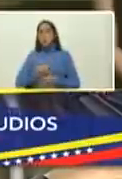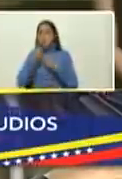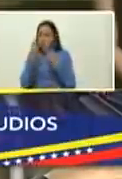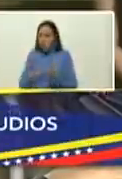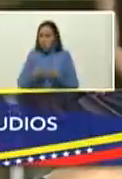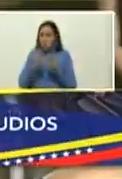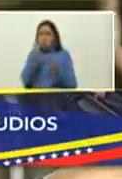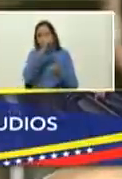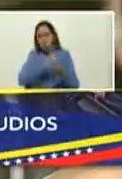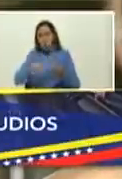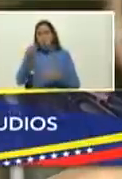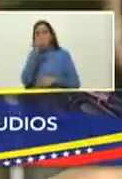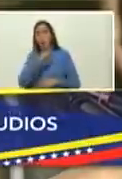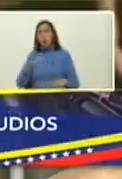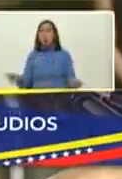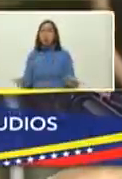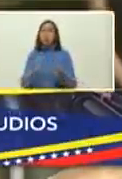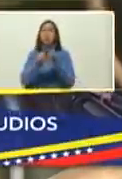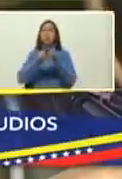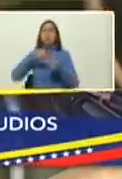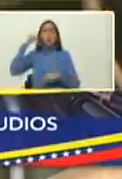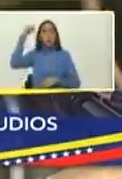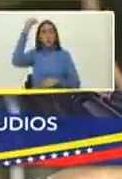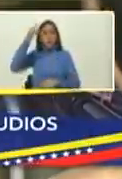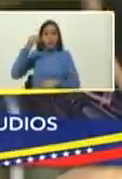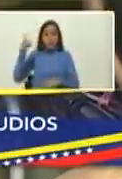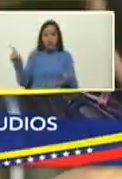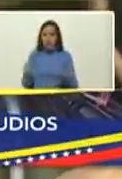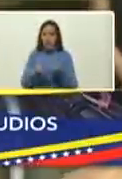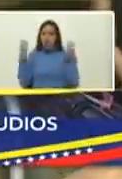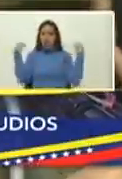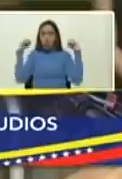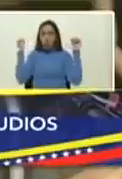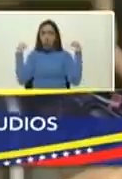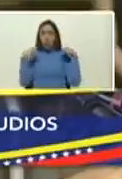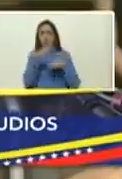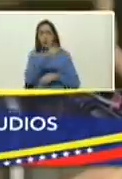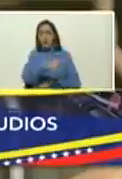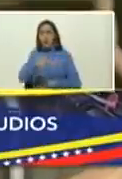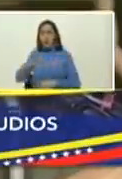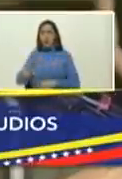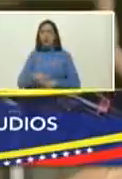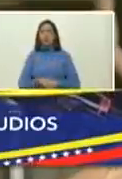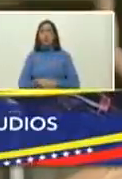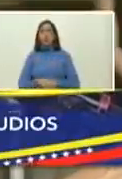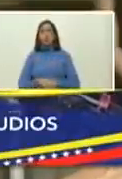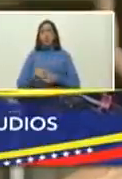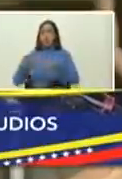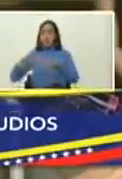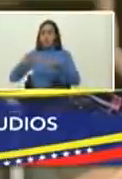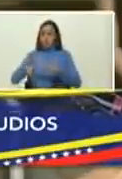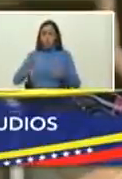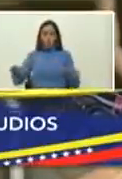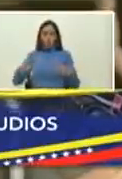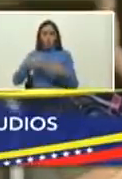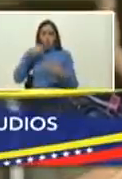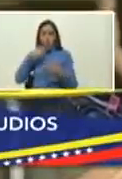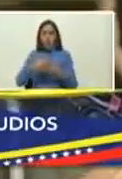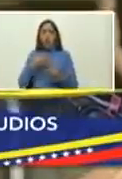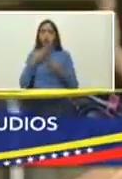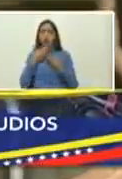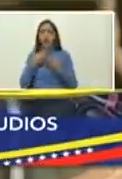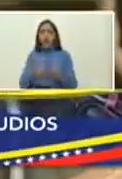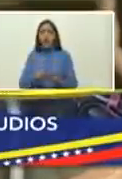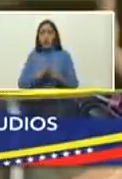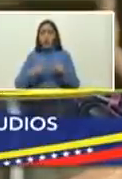las poetas y los poetas sino que también pensamos como los ensayistas y bueno recibo en nombre de mi generación y muchísimas gracias a todas